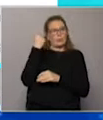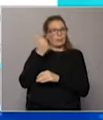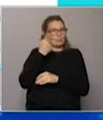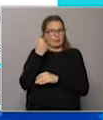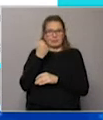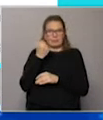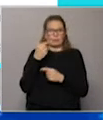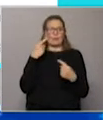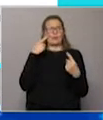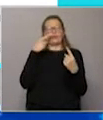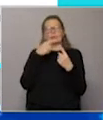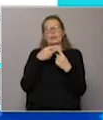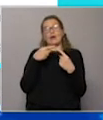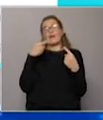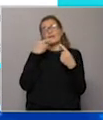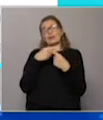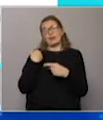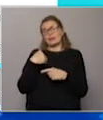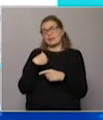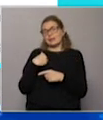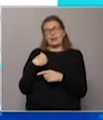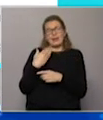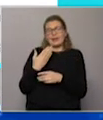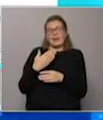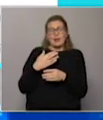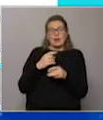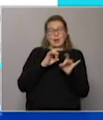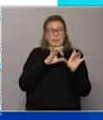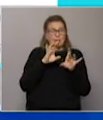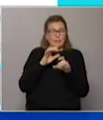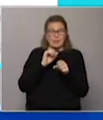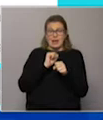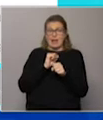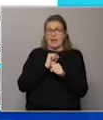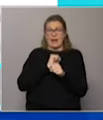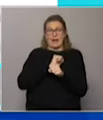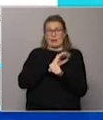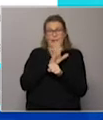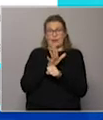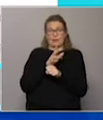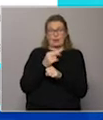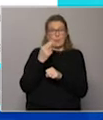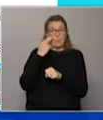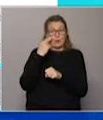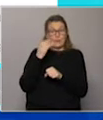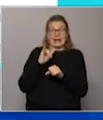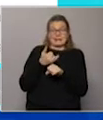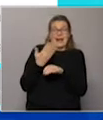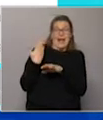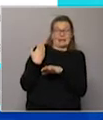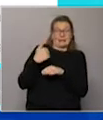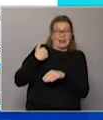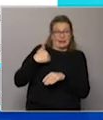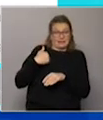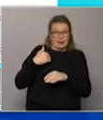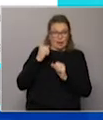los desafíos que ya enfrentaba Argentina. La pandemia encuentra a Argentina una situación de mucha vulnerabilidad. Una economía que